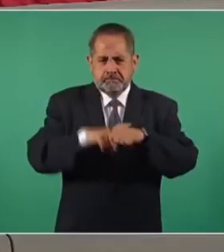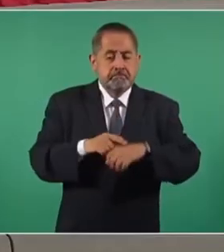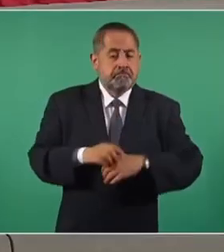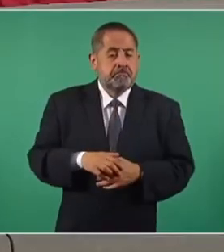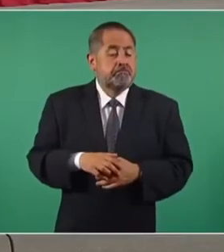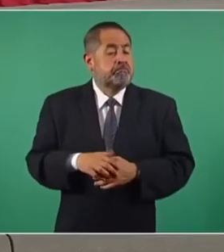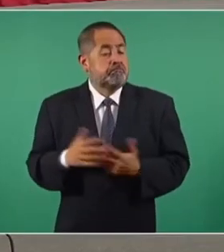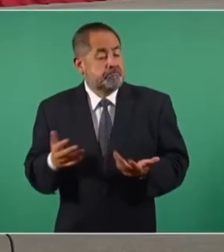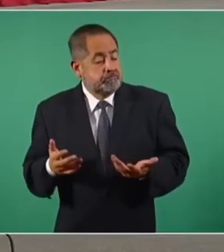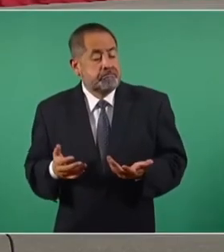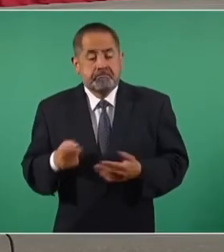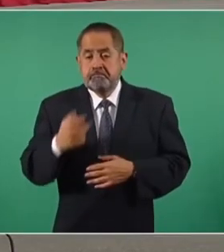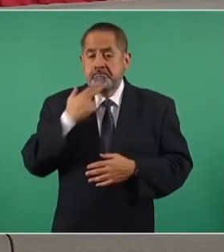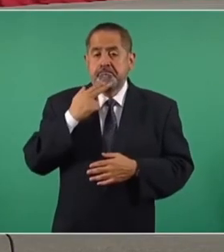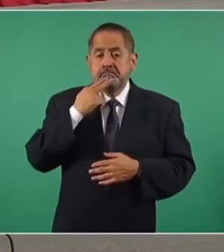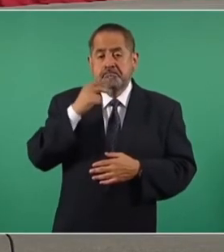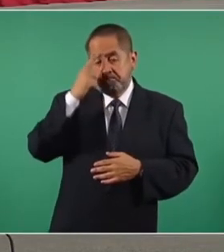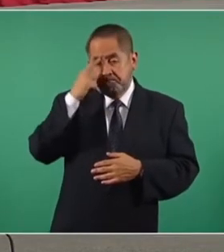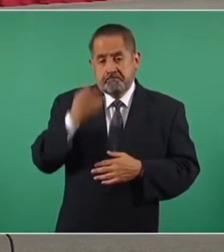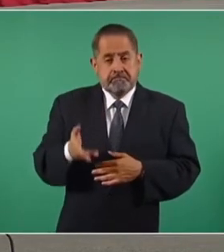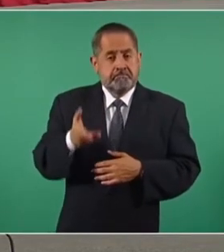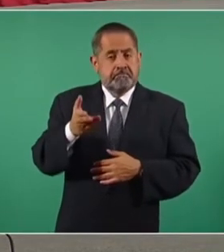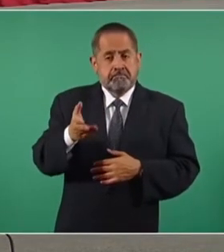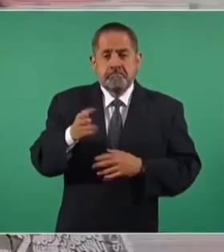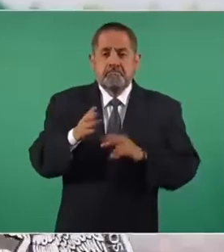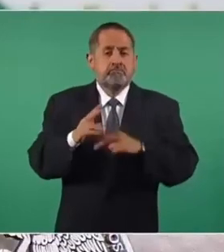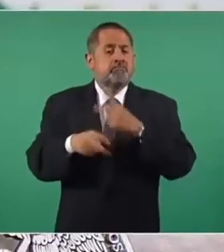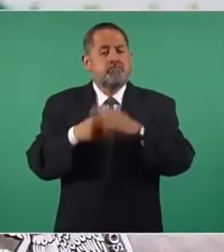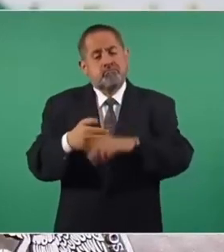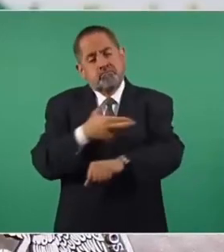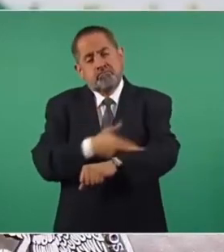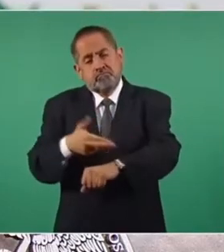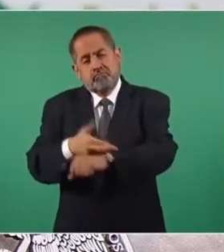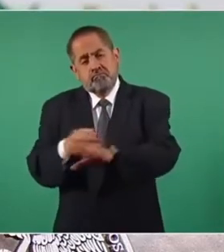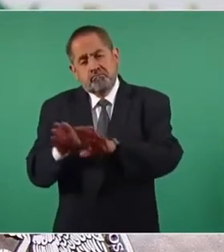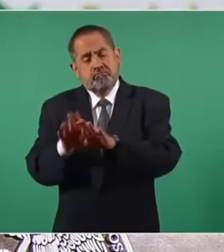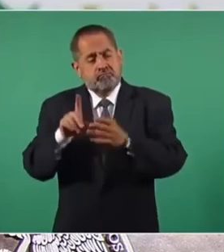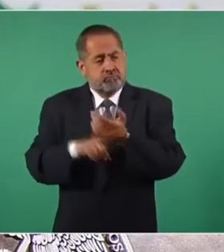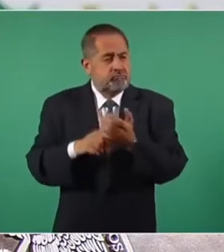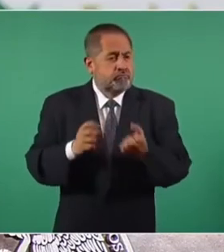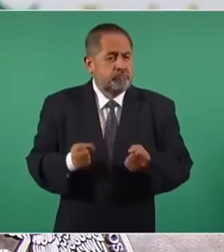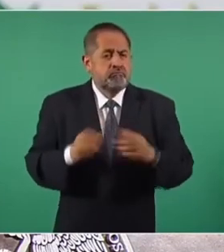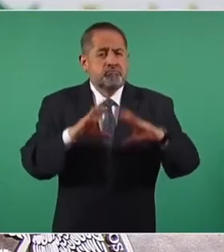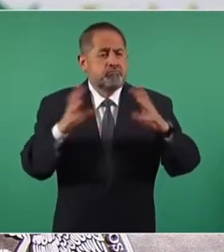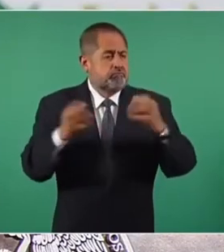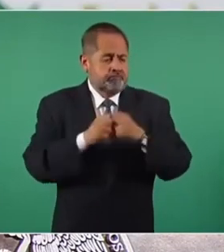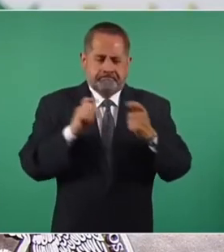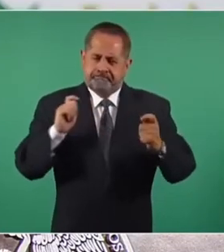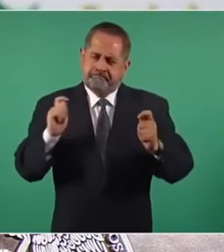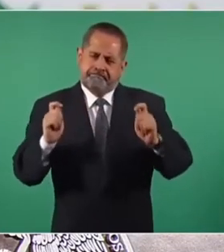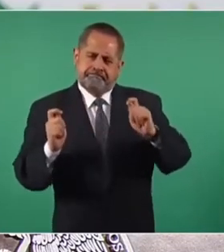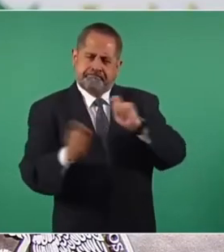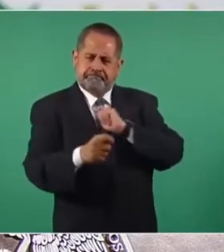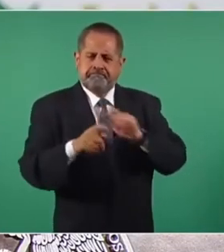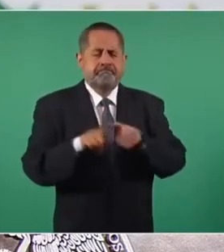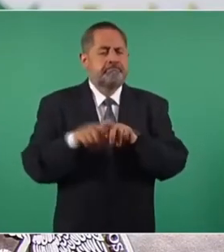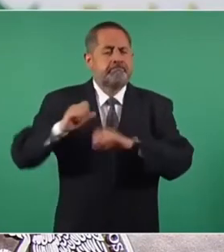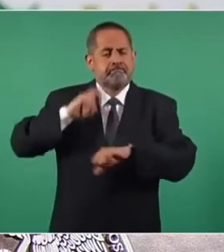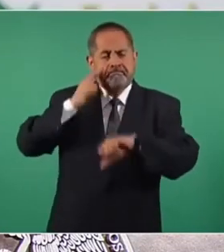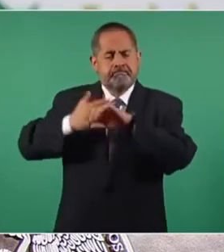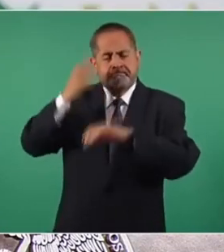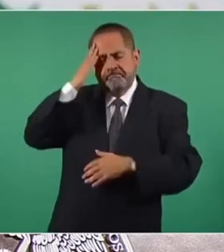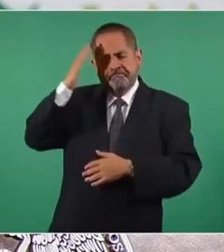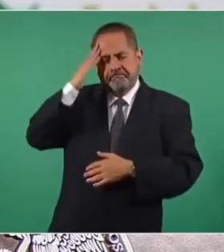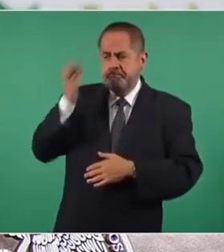manera se abona a la consolidación de los instrumentos legales y al proceso de transformación impulsado por este gobierno que encabeza el presidente